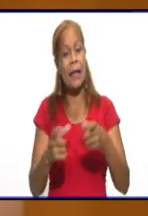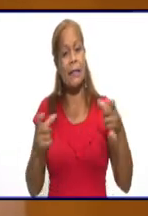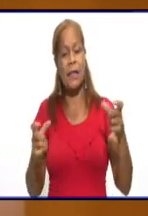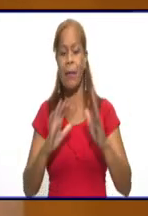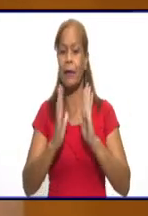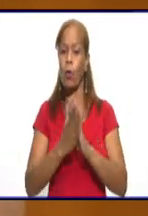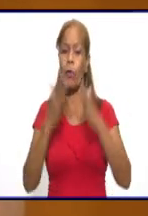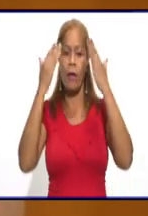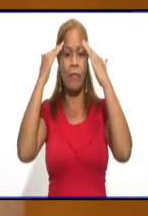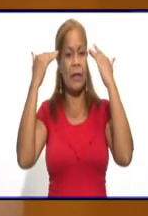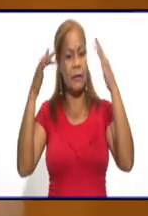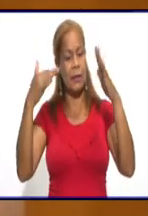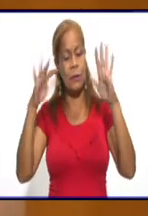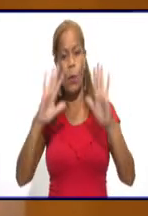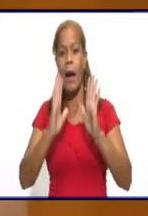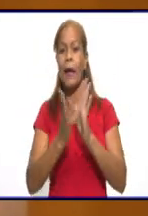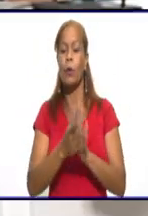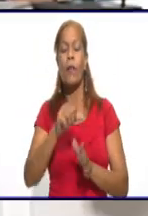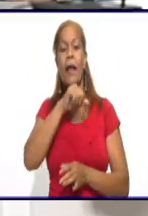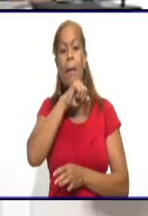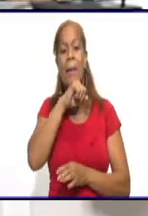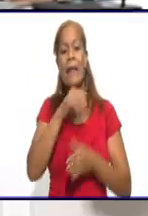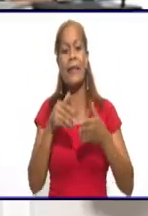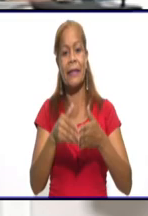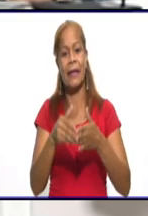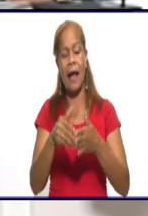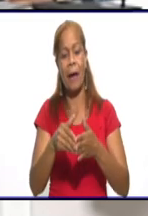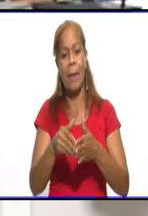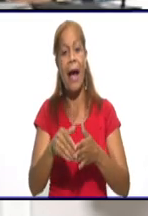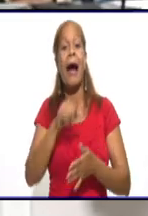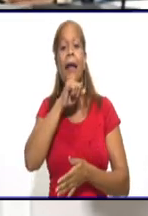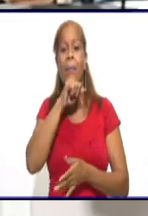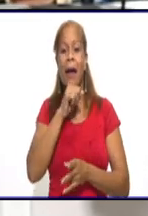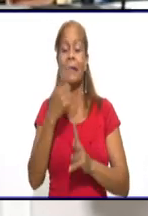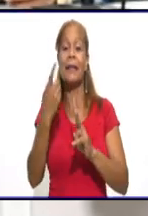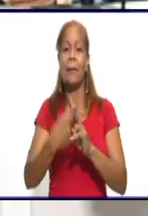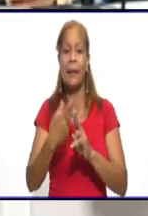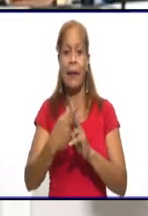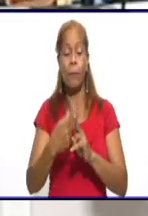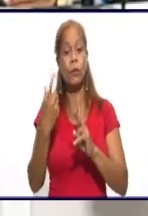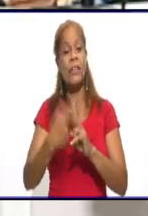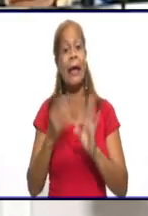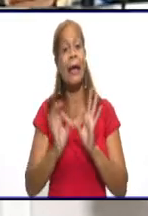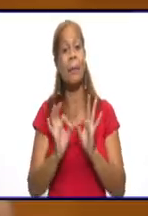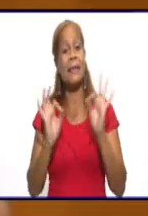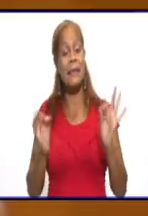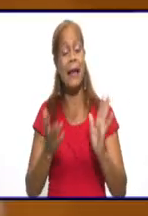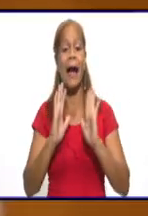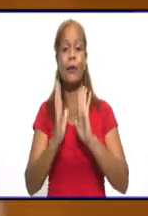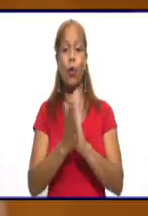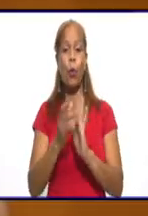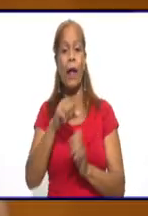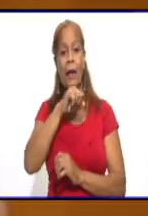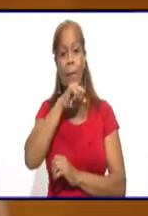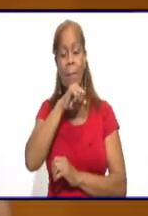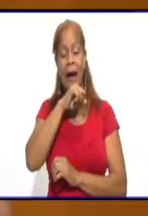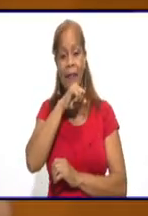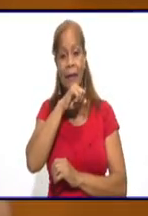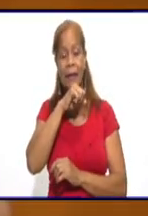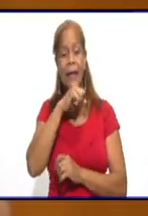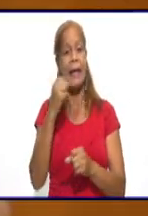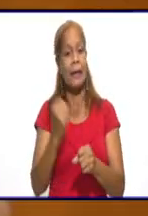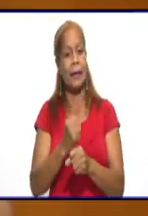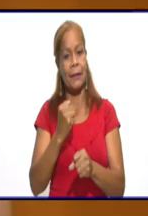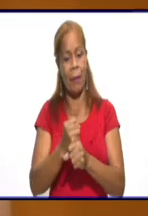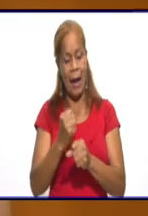de trabajo, a todas las Madres Granmense, a las Madres Vallamesa, y bueno, en especial a todas nuestras compañeras que actúan en el Departamento